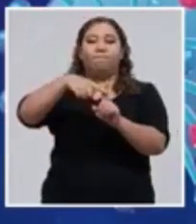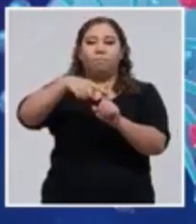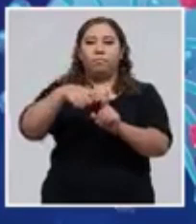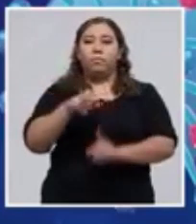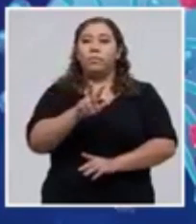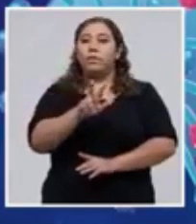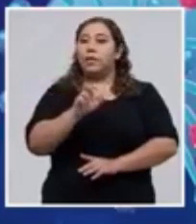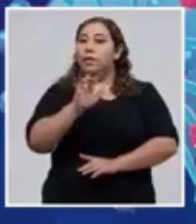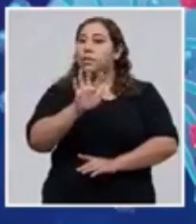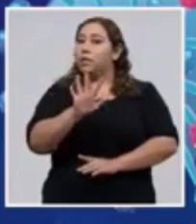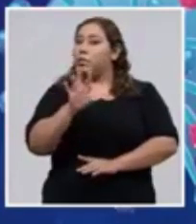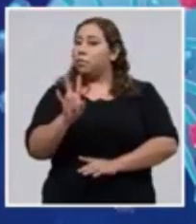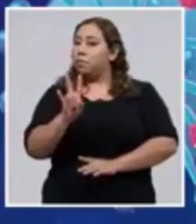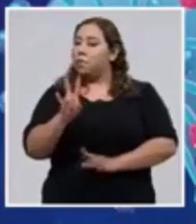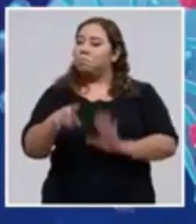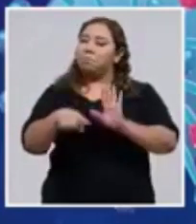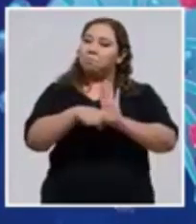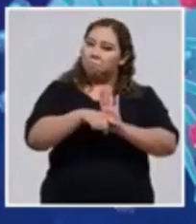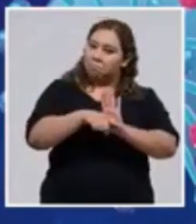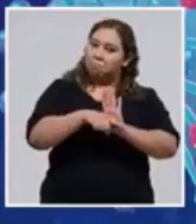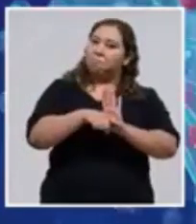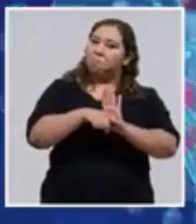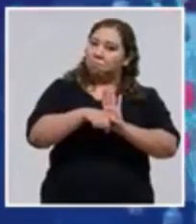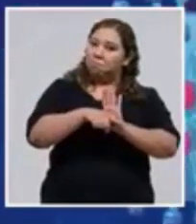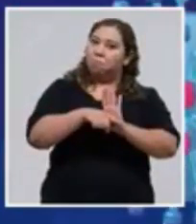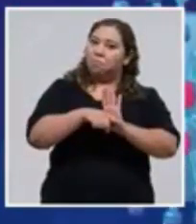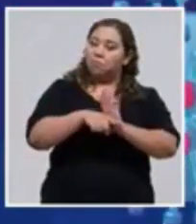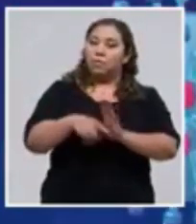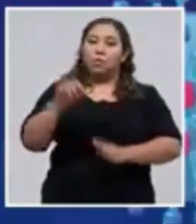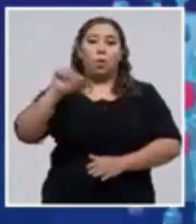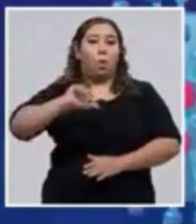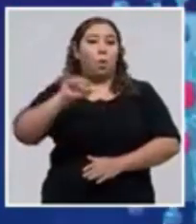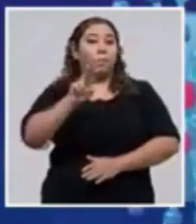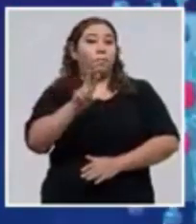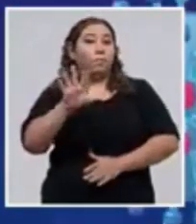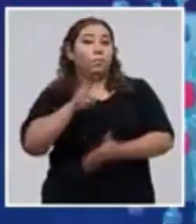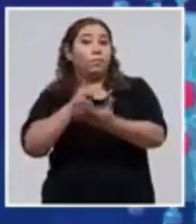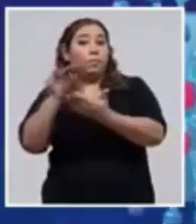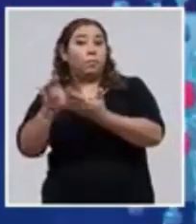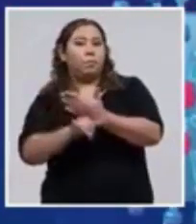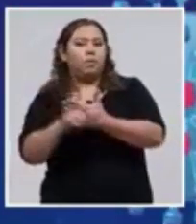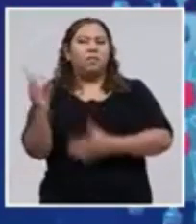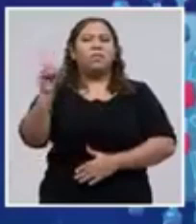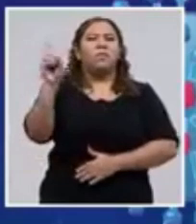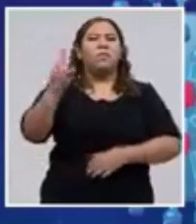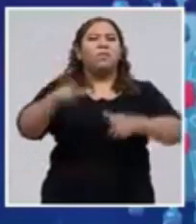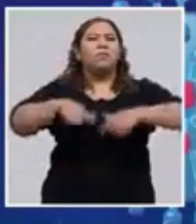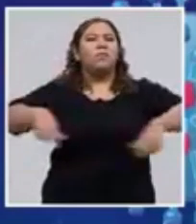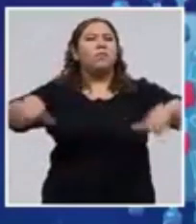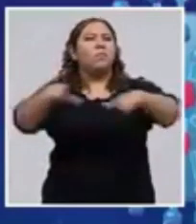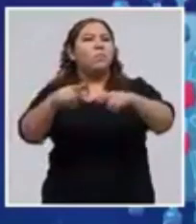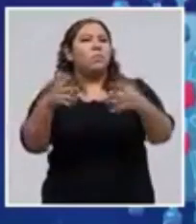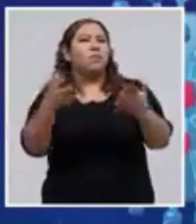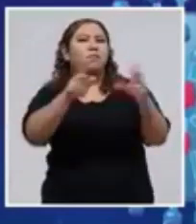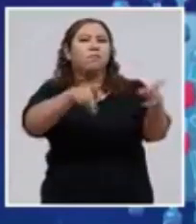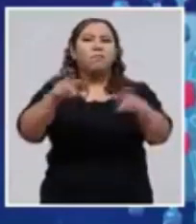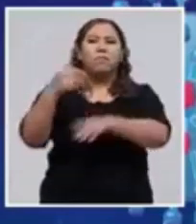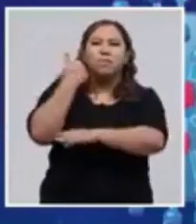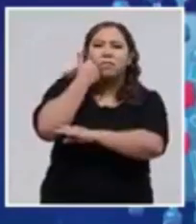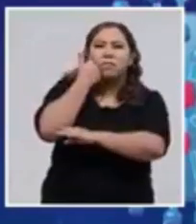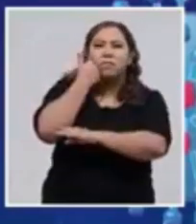357 negativas. Así está hoy 25 de mayo. ¿Y de dónde son estos nuevos casos? Vea usted,